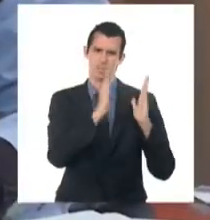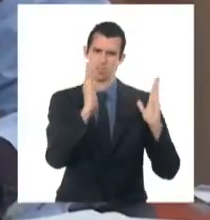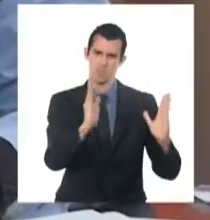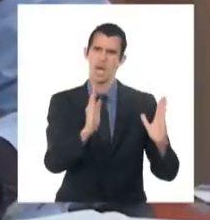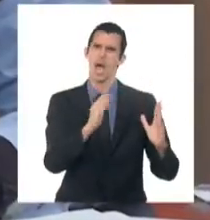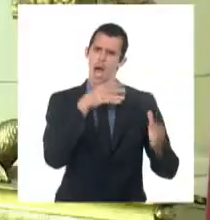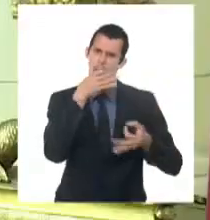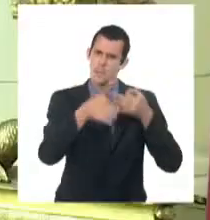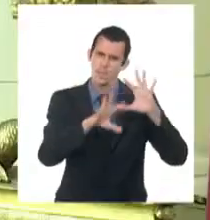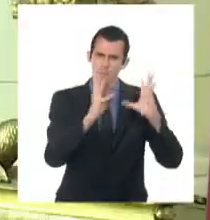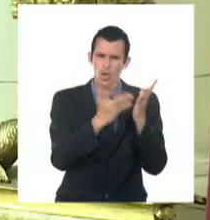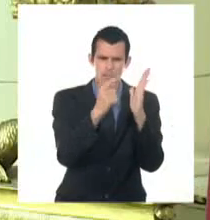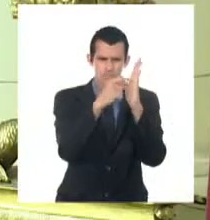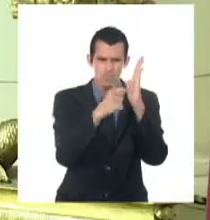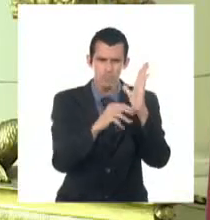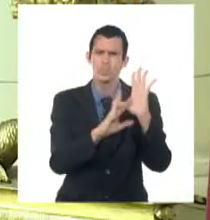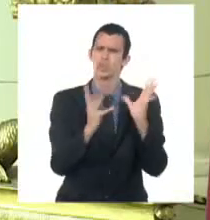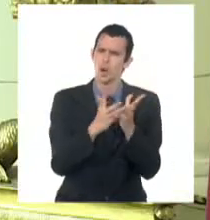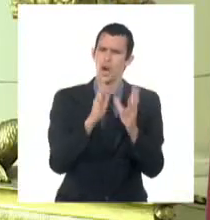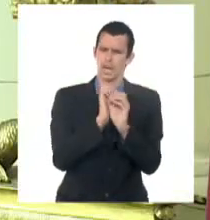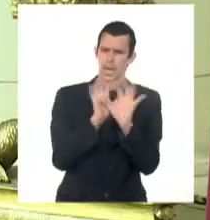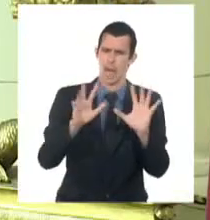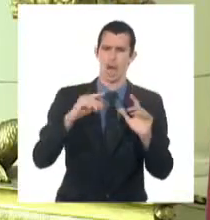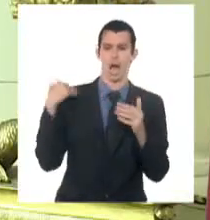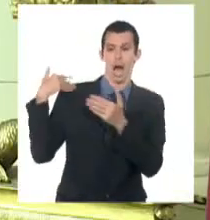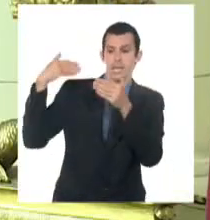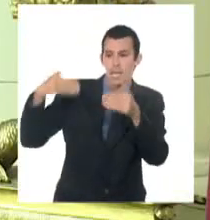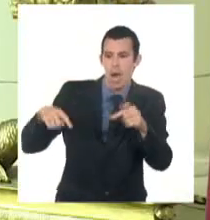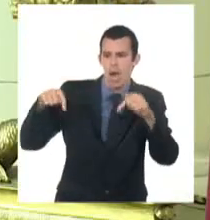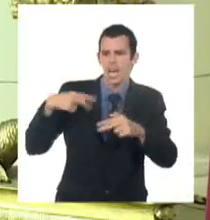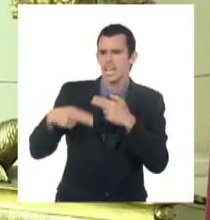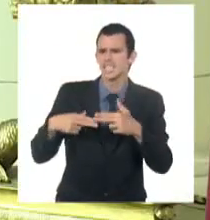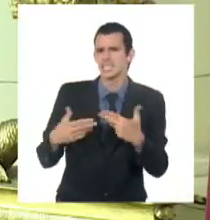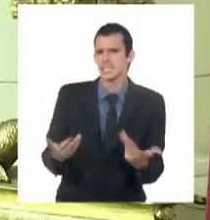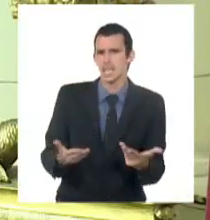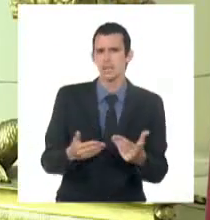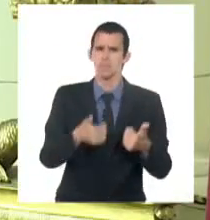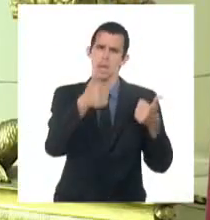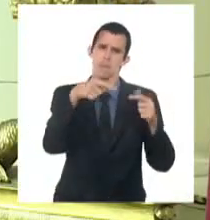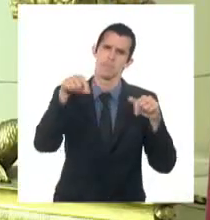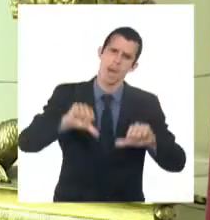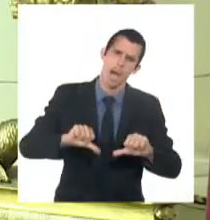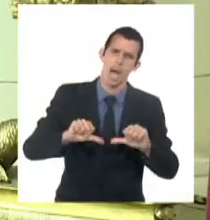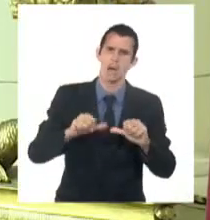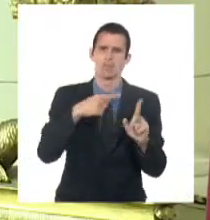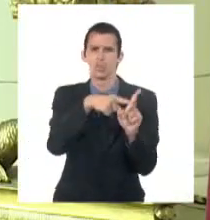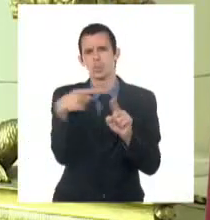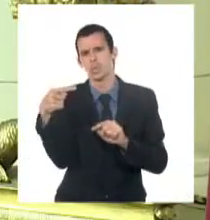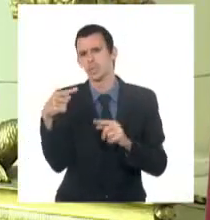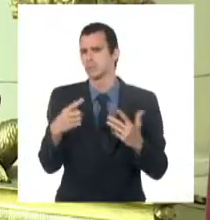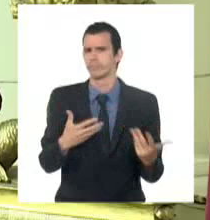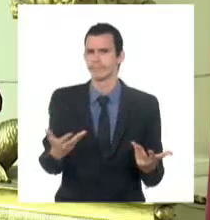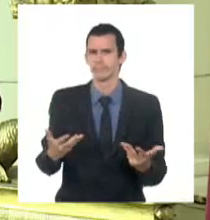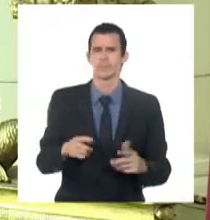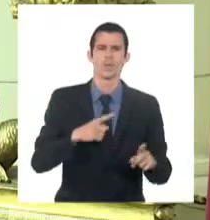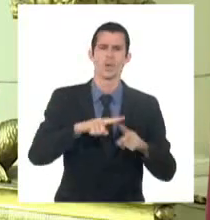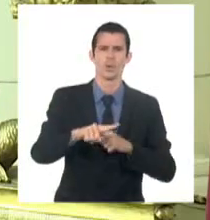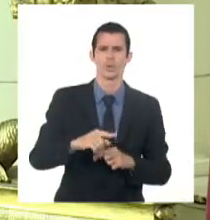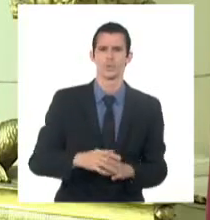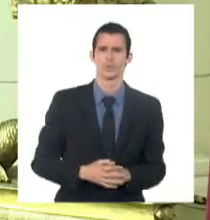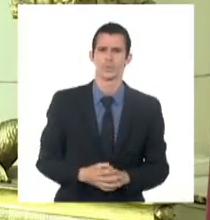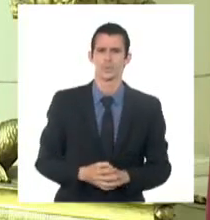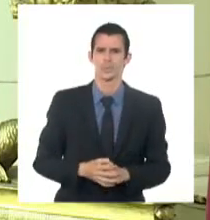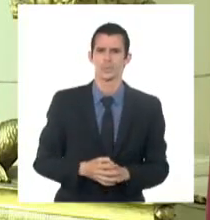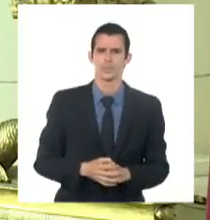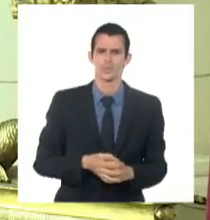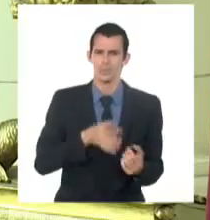legislatura. El Consejo de Estado analizó otros puntos relacionados con el funcionamiento de las oficinas auxiliares de la Asamblea